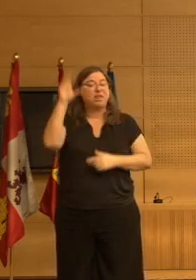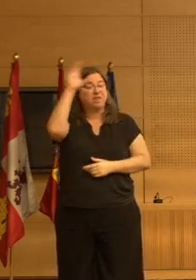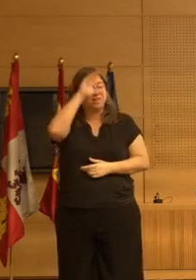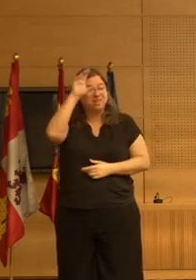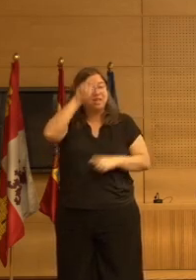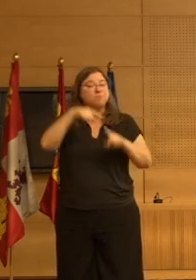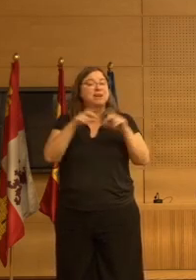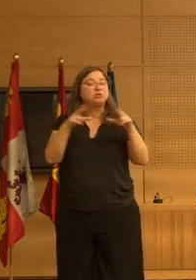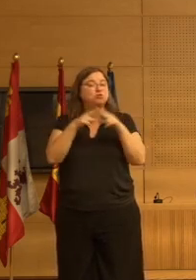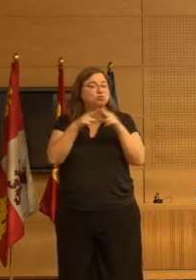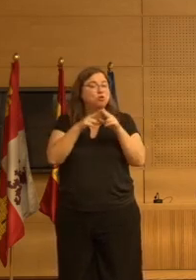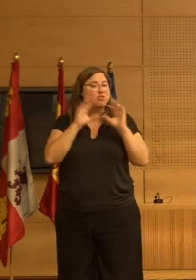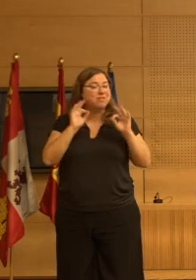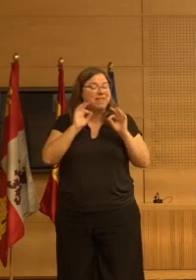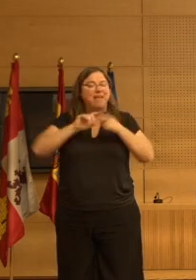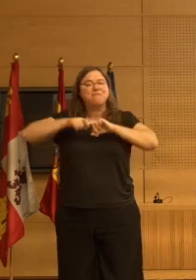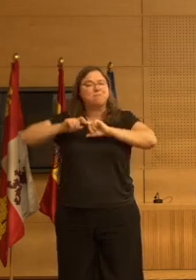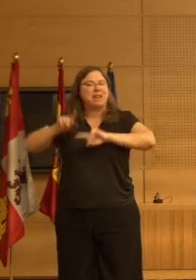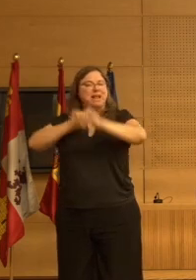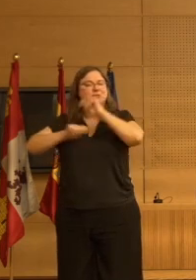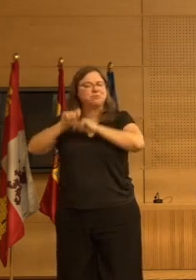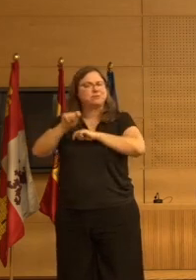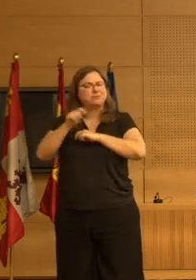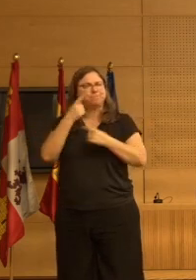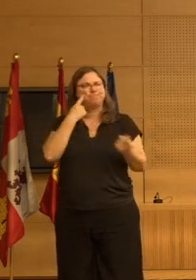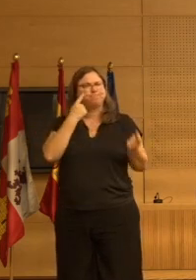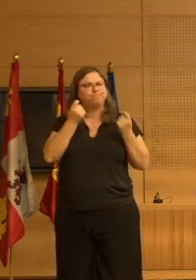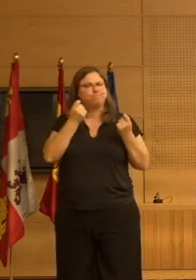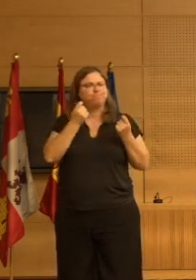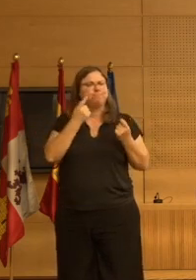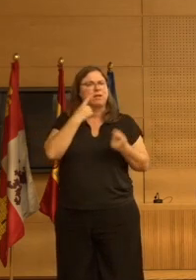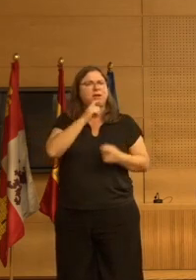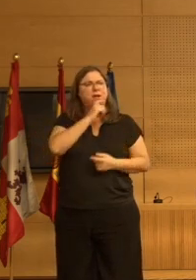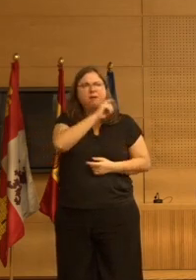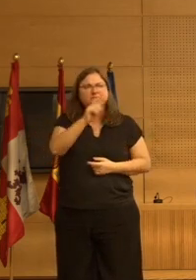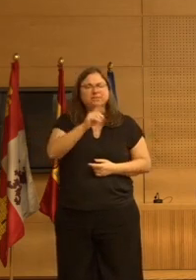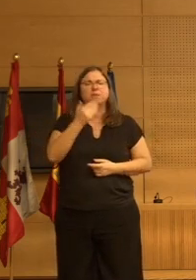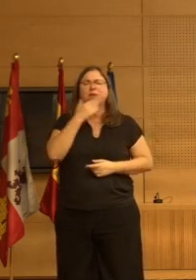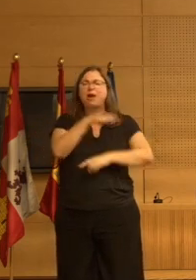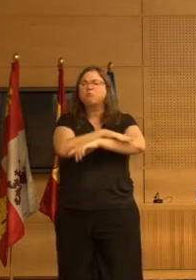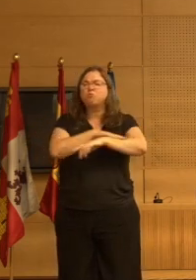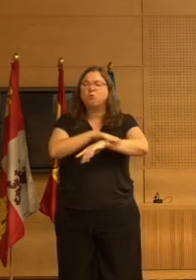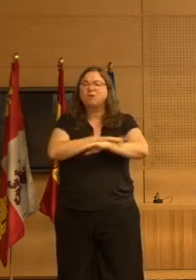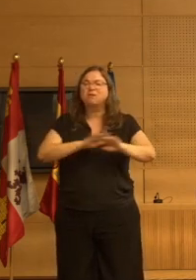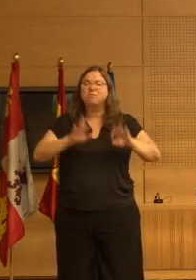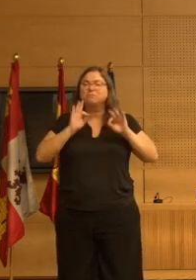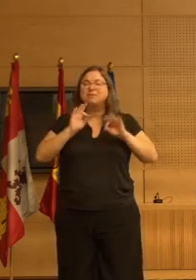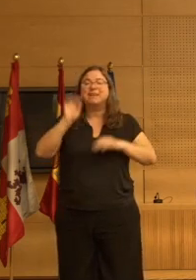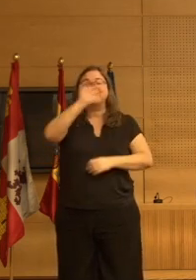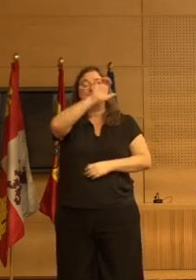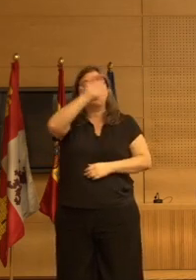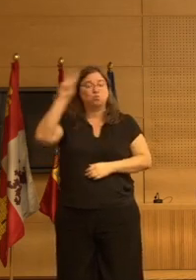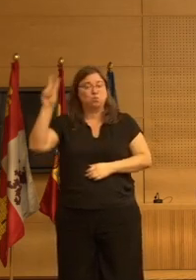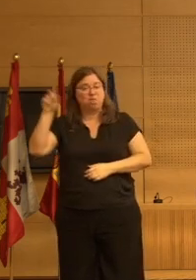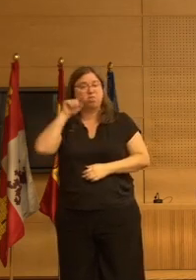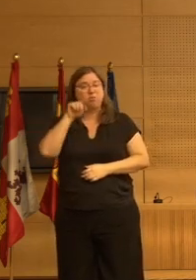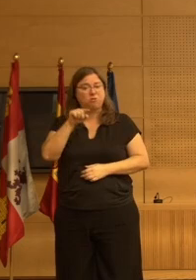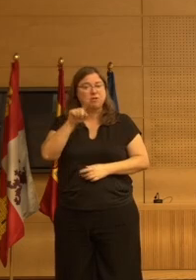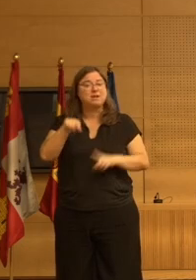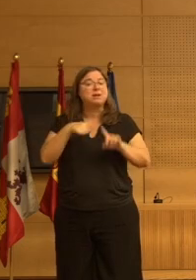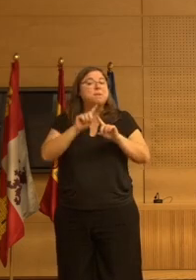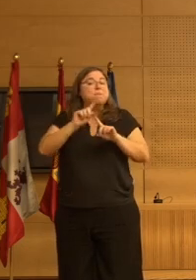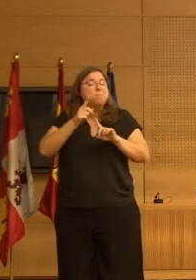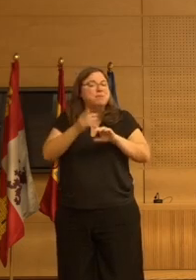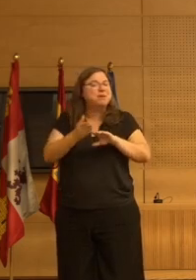las agrupaciones de familiares empiezan ya a alertarse y también los gobiernos especialmente en Estados Unidos probablemente el